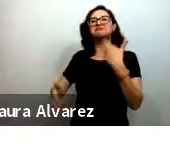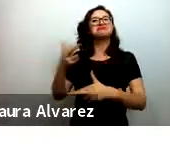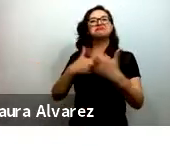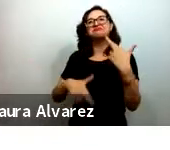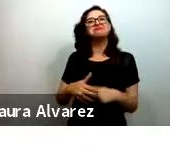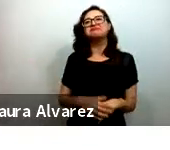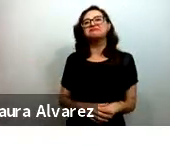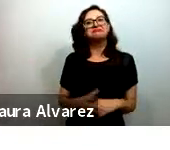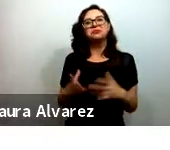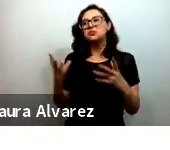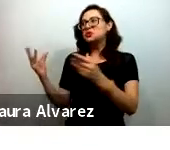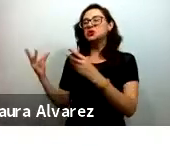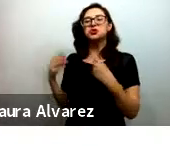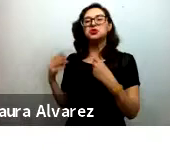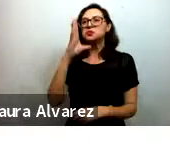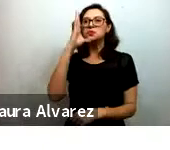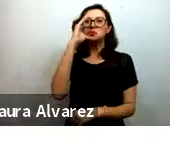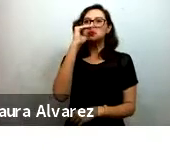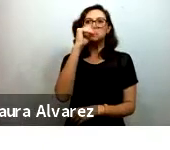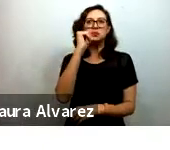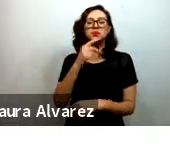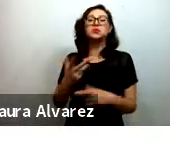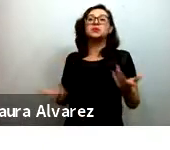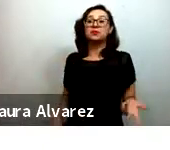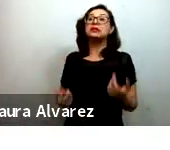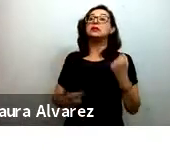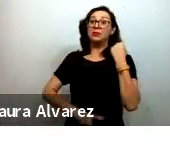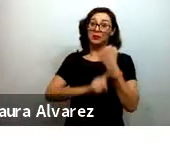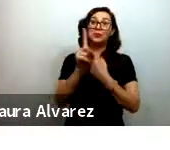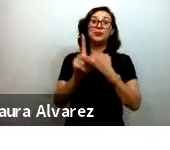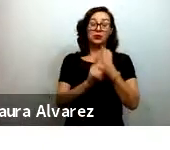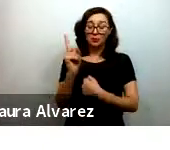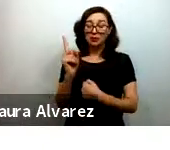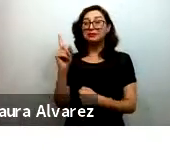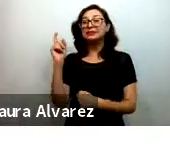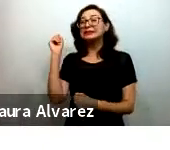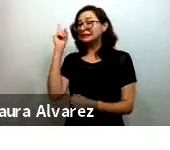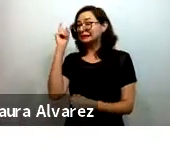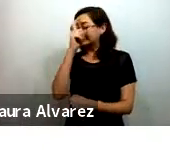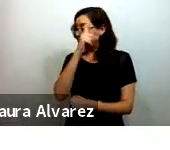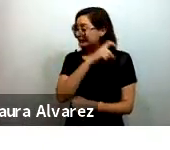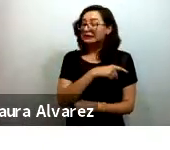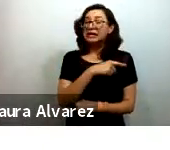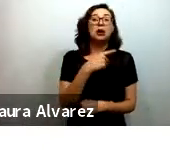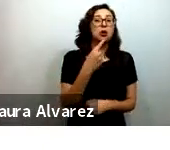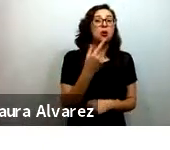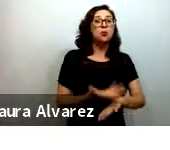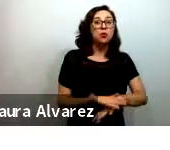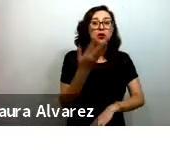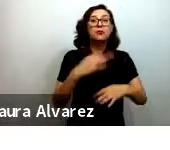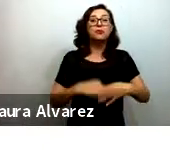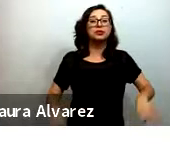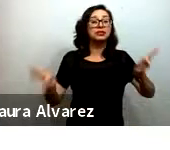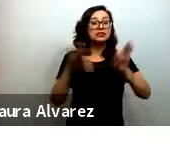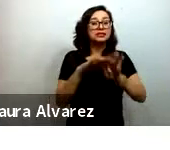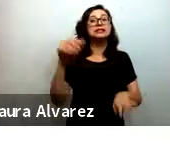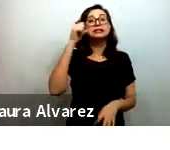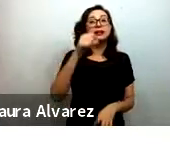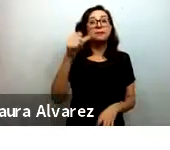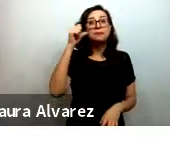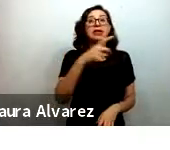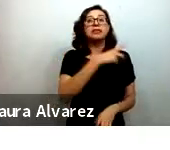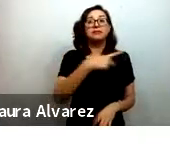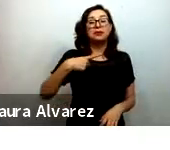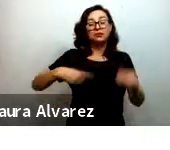las dimensiones de la crisis son muy importantes, hay que recordarnos siempre que la educación